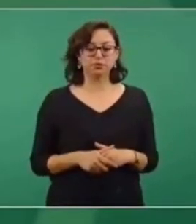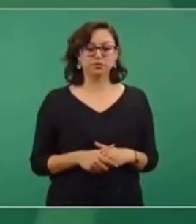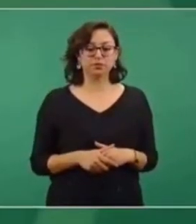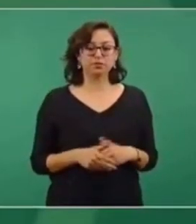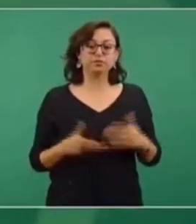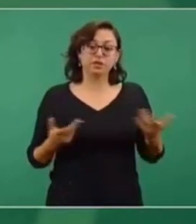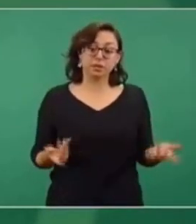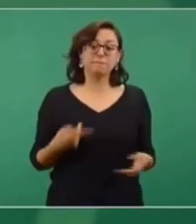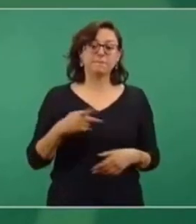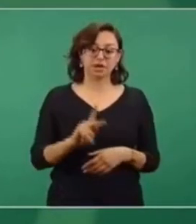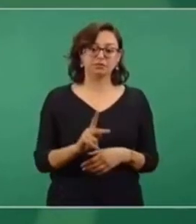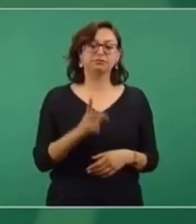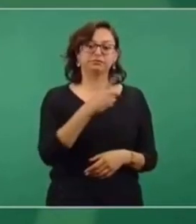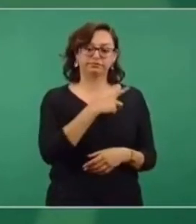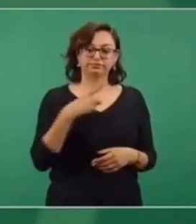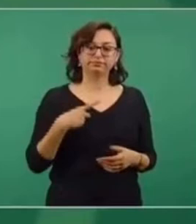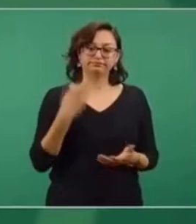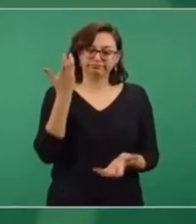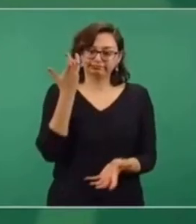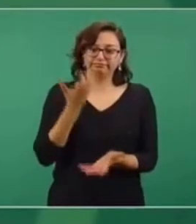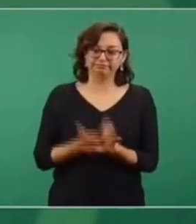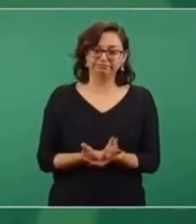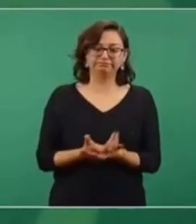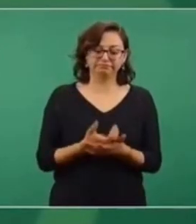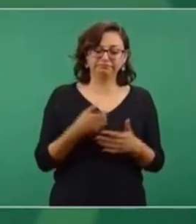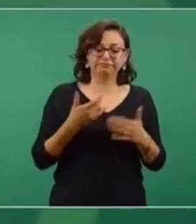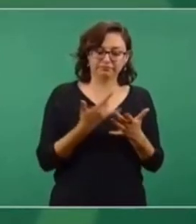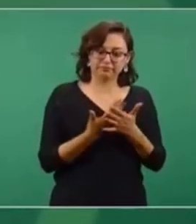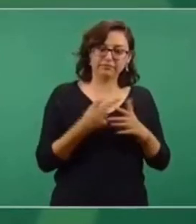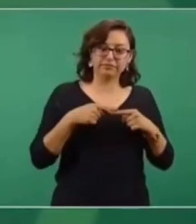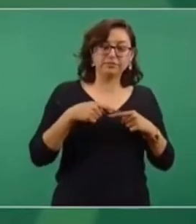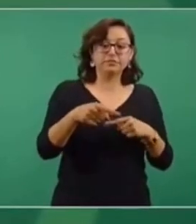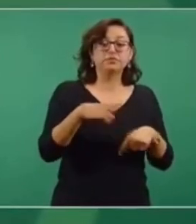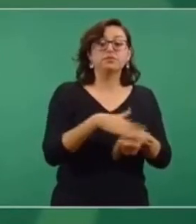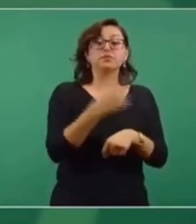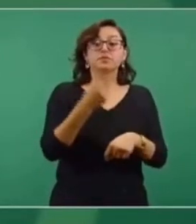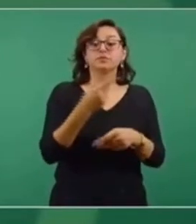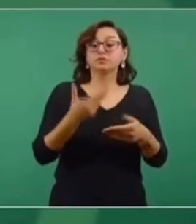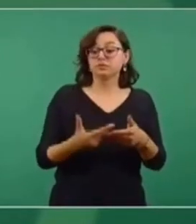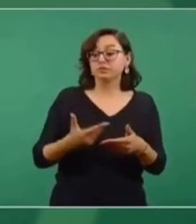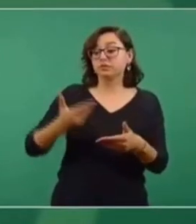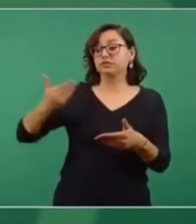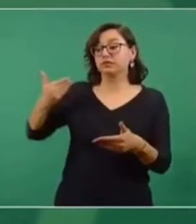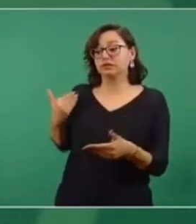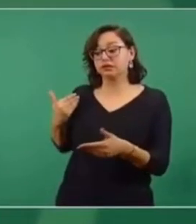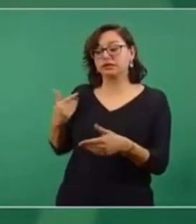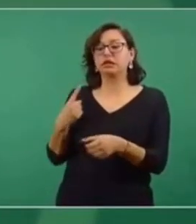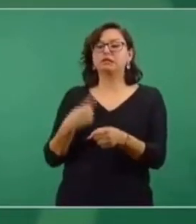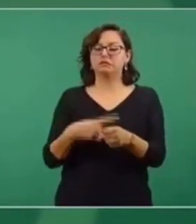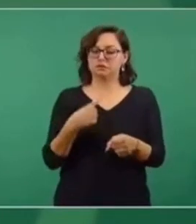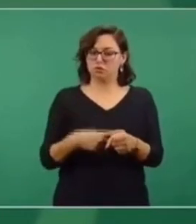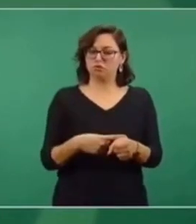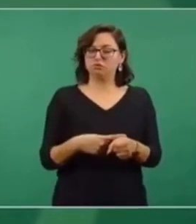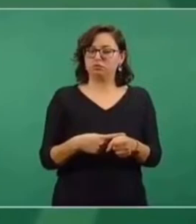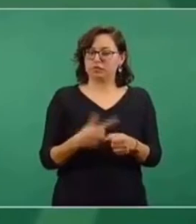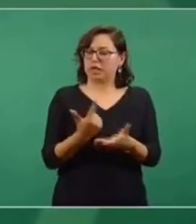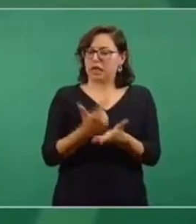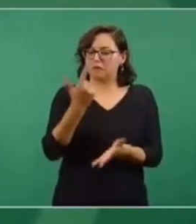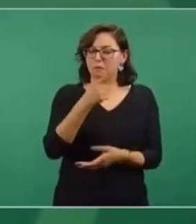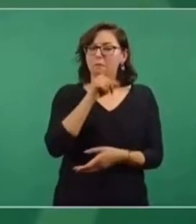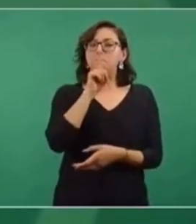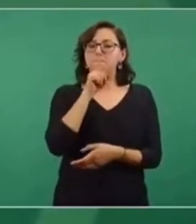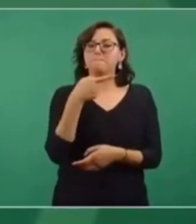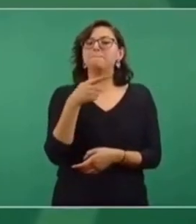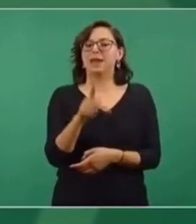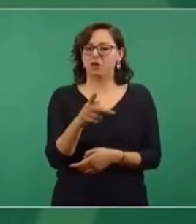poco, la recuperación que requiere. Sí tuvo un cuadro COVID moderado y los pacientes que